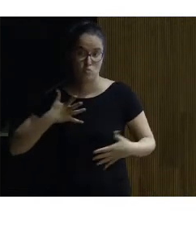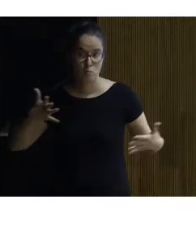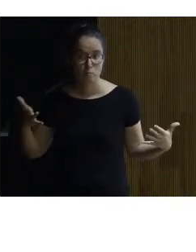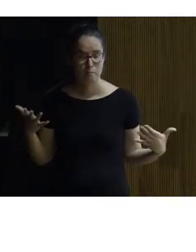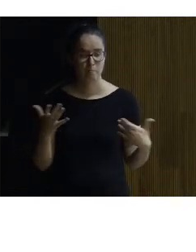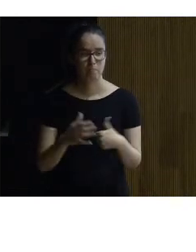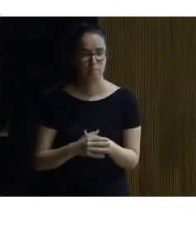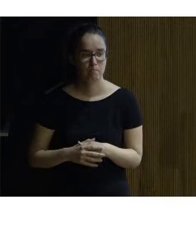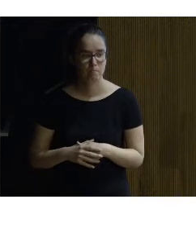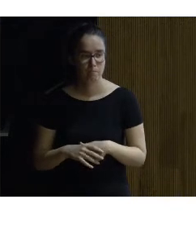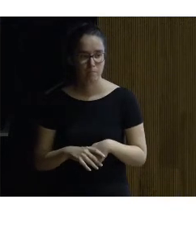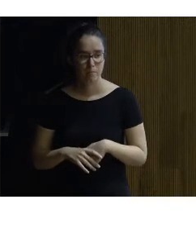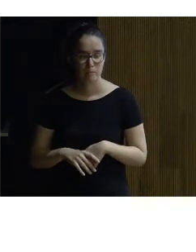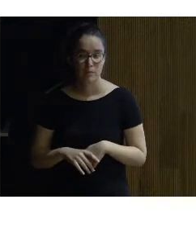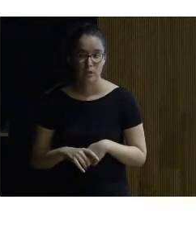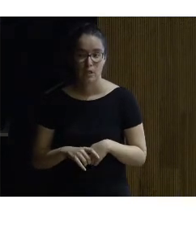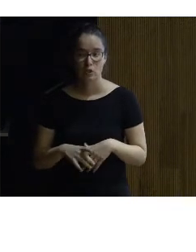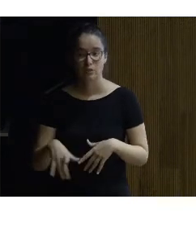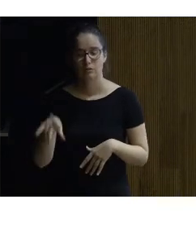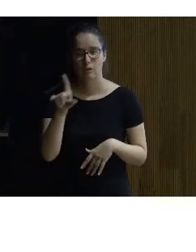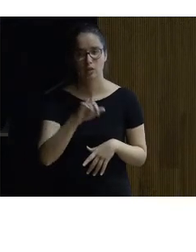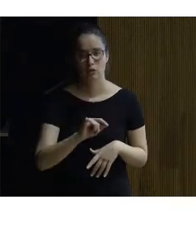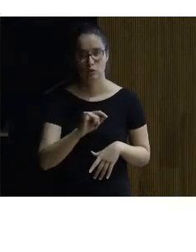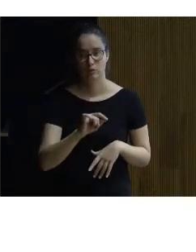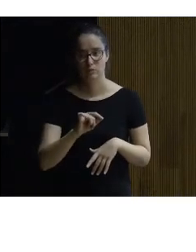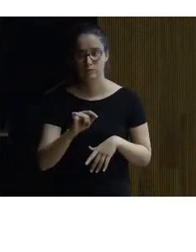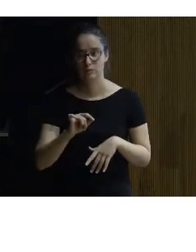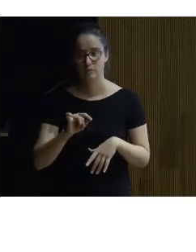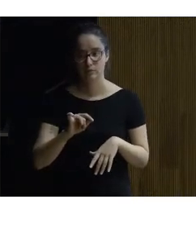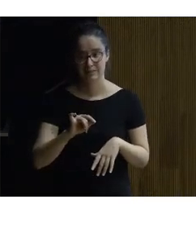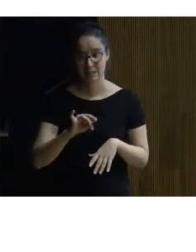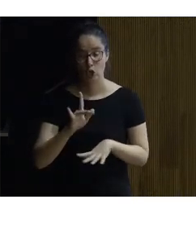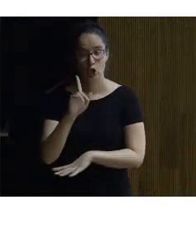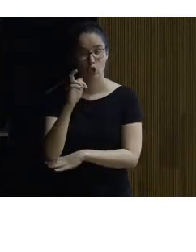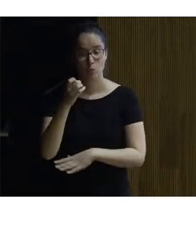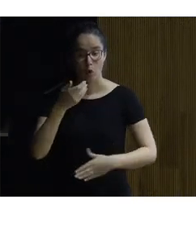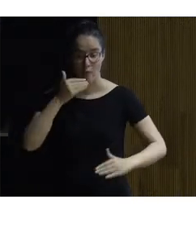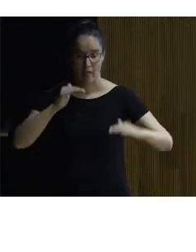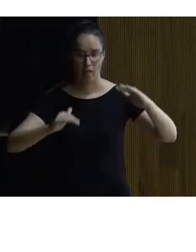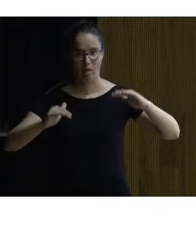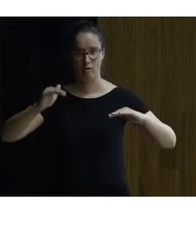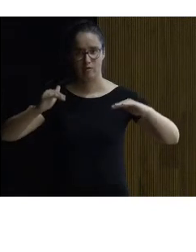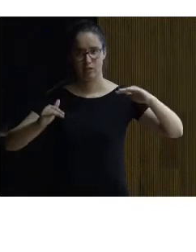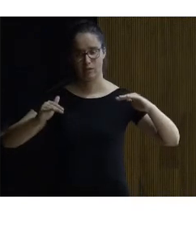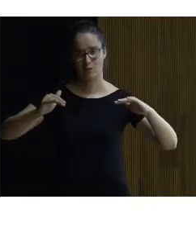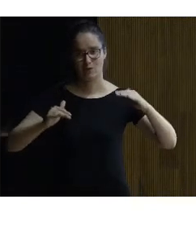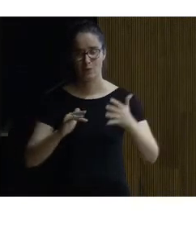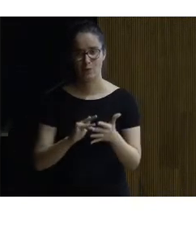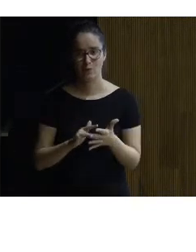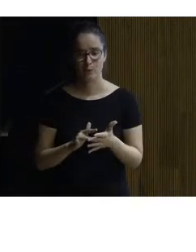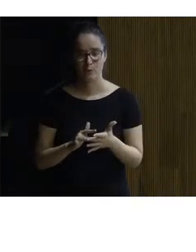haciendo las aquellas decisiones en la cual consigue ese punto de equilibrio adecuado aquí tenemos